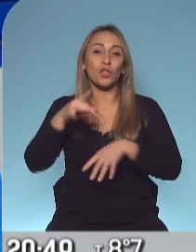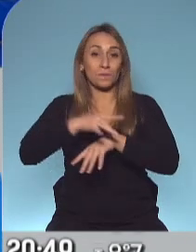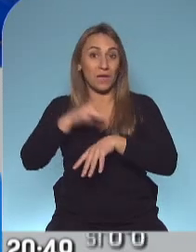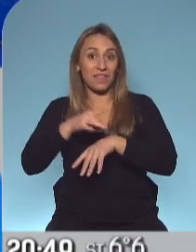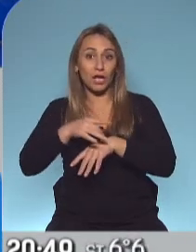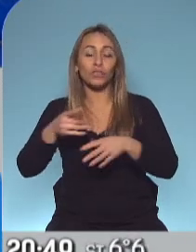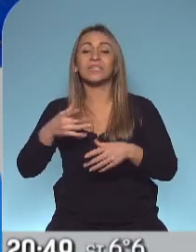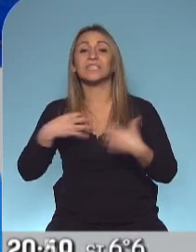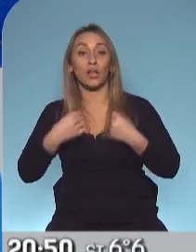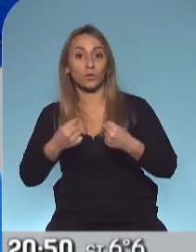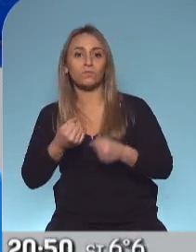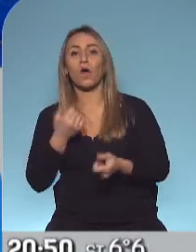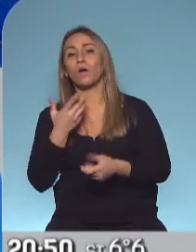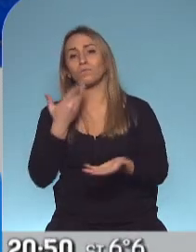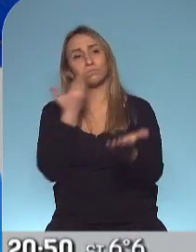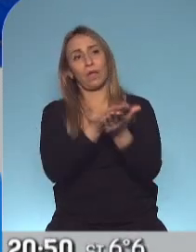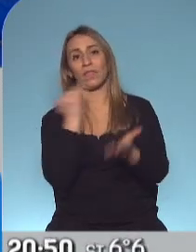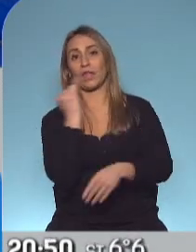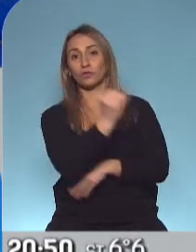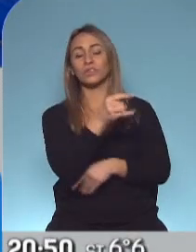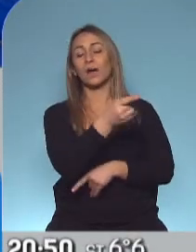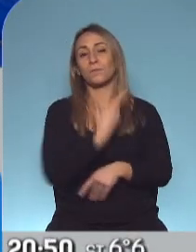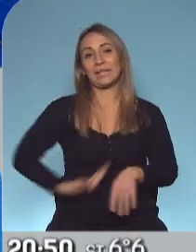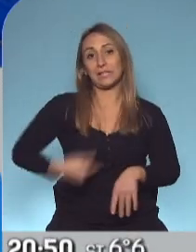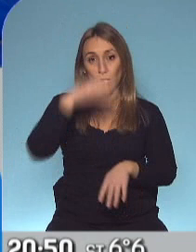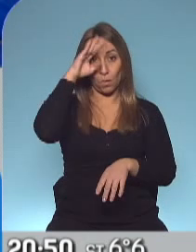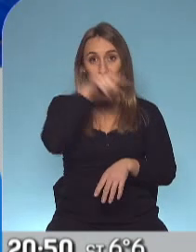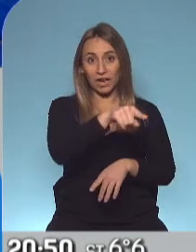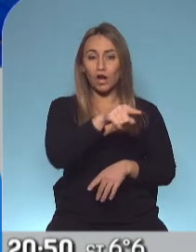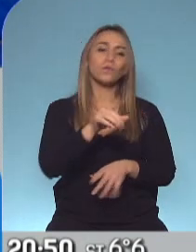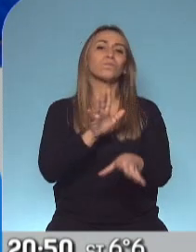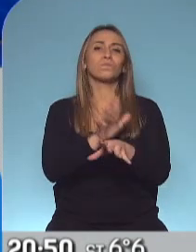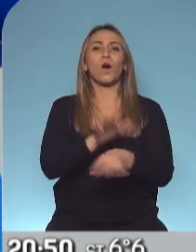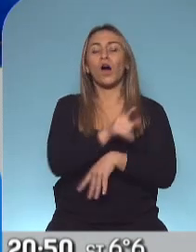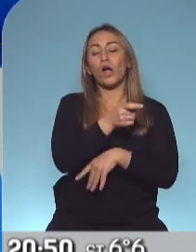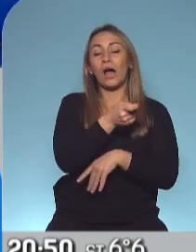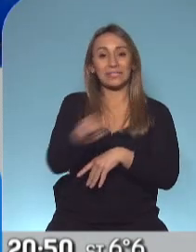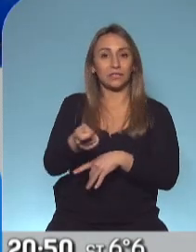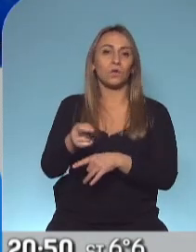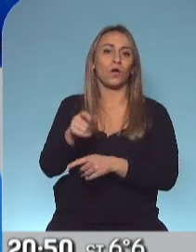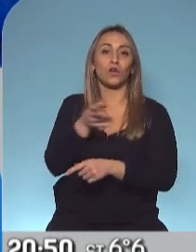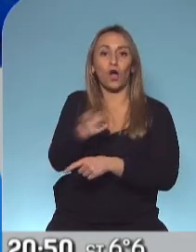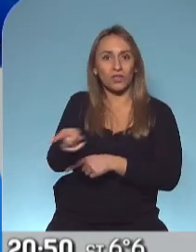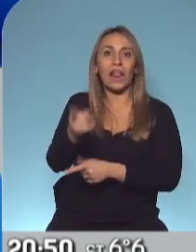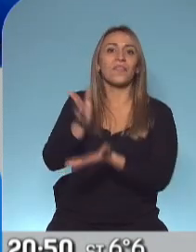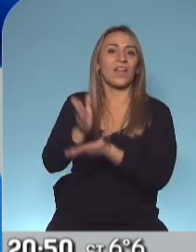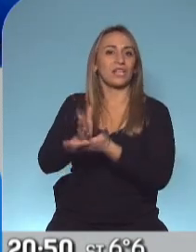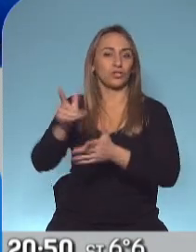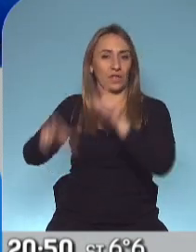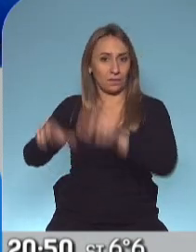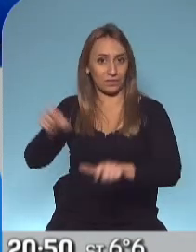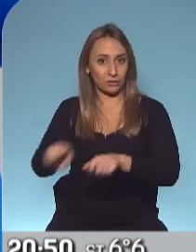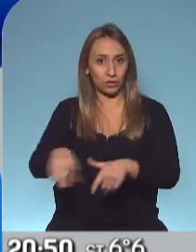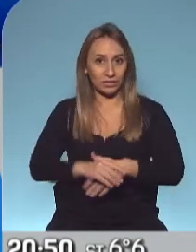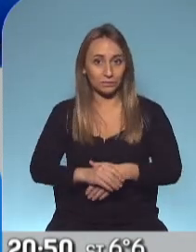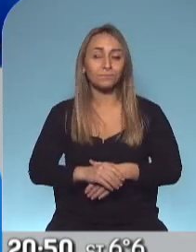denuncia en contra del presidente Jair Bolsonaro por crímenes de lesa humanidad en la Corte Penal Internacional, es decir, en